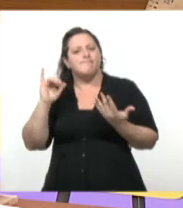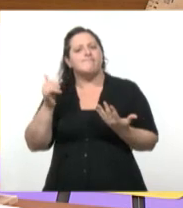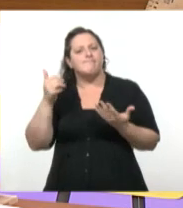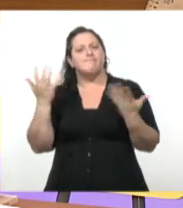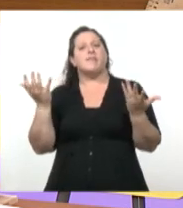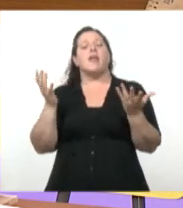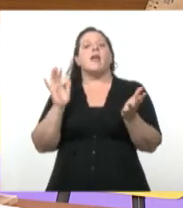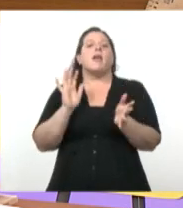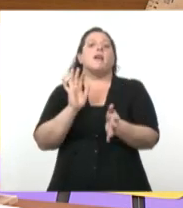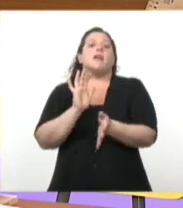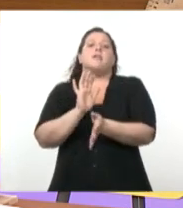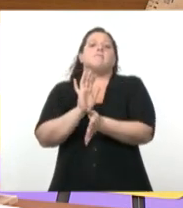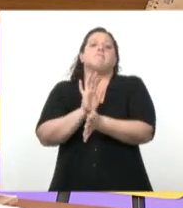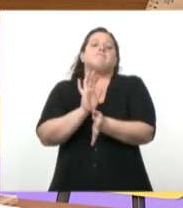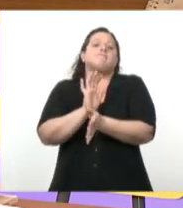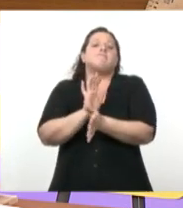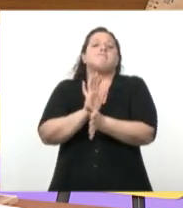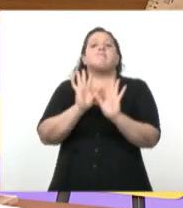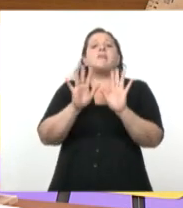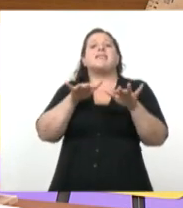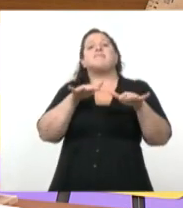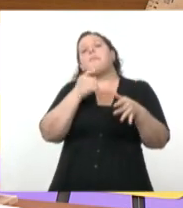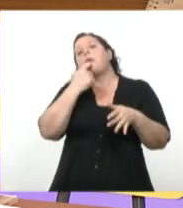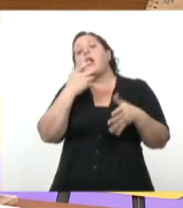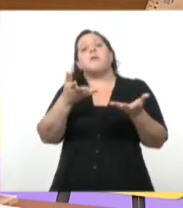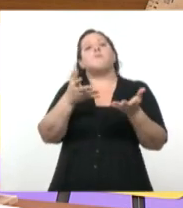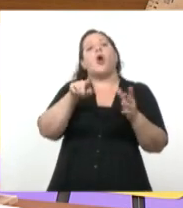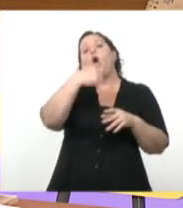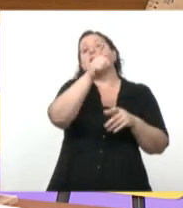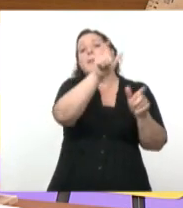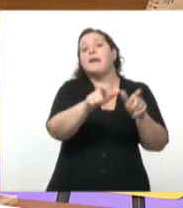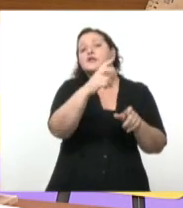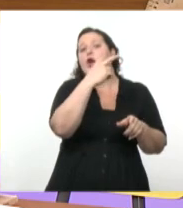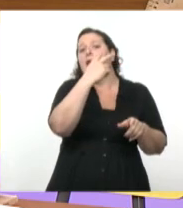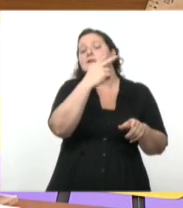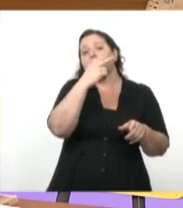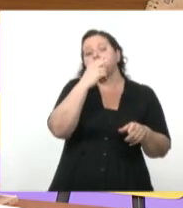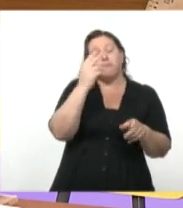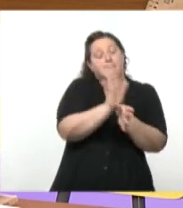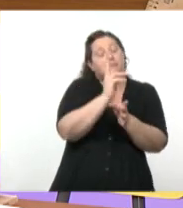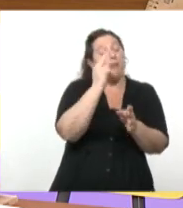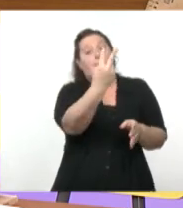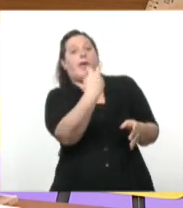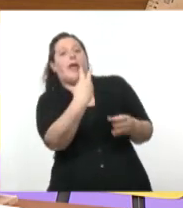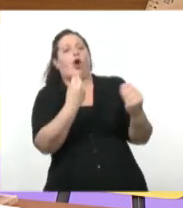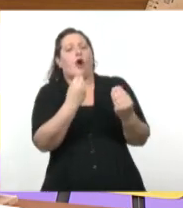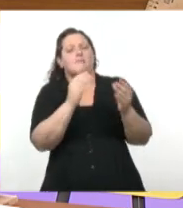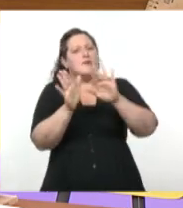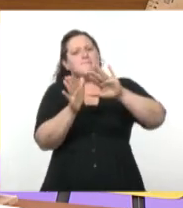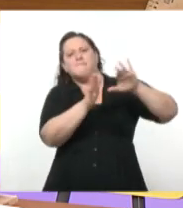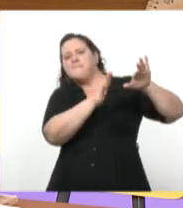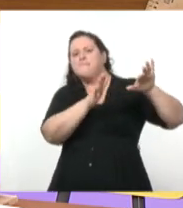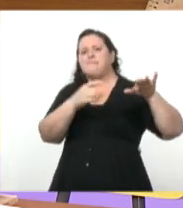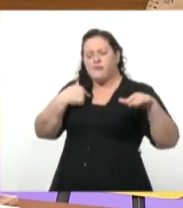el cual se nos piensa. Cuando nosotros tenemos la posibilidad de desmarcarnos y tratar de generar un